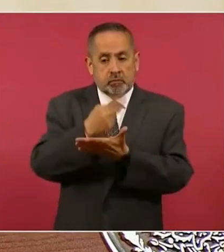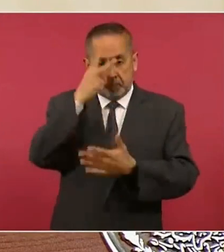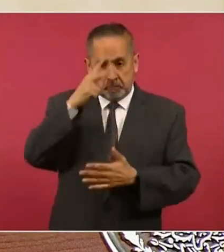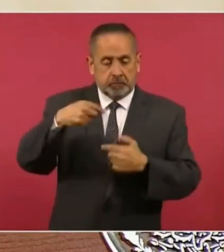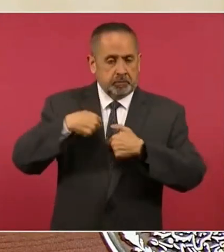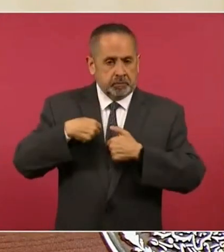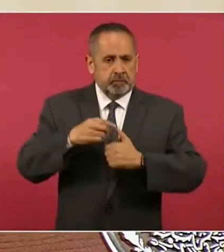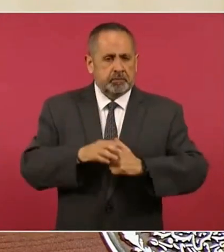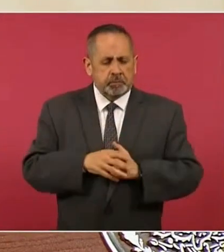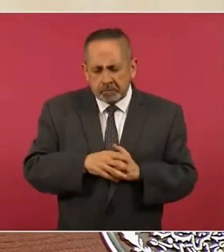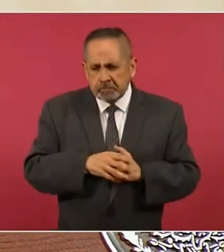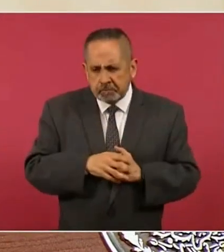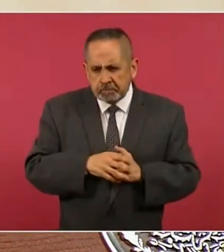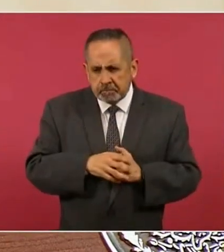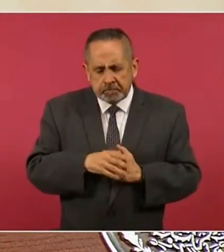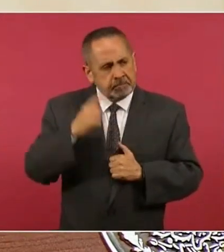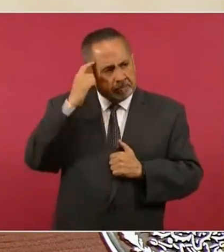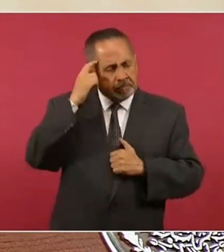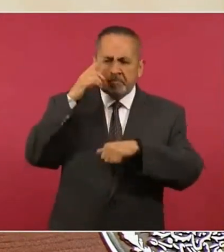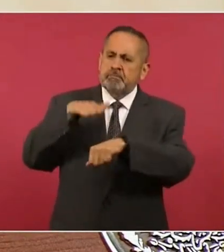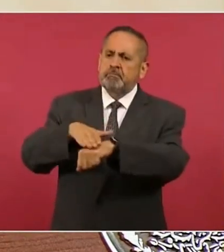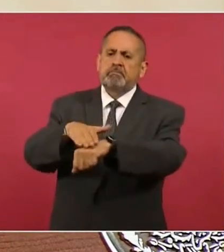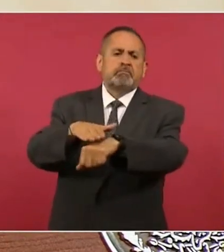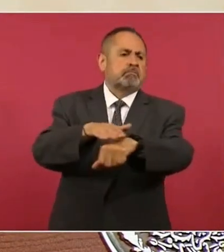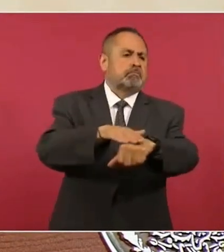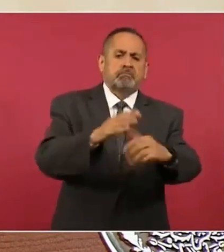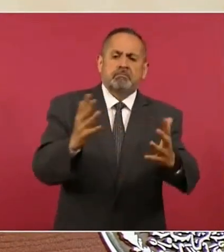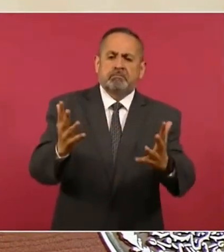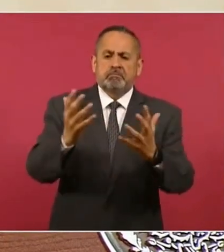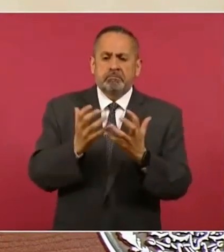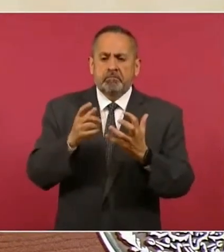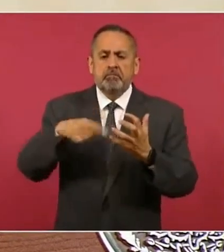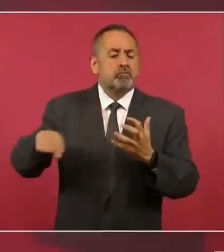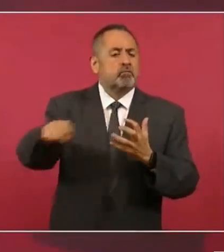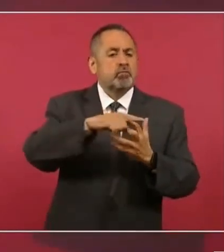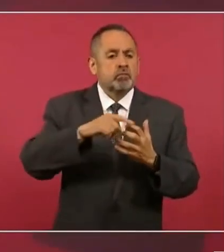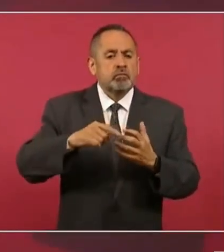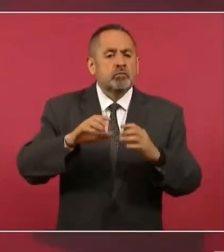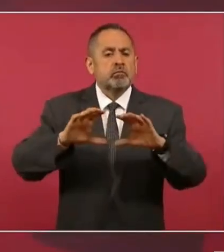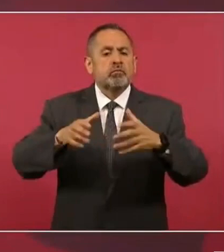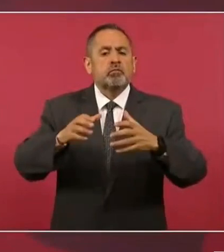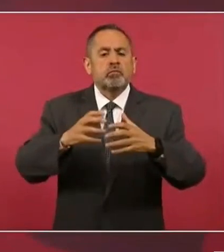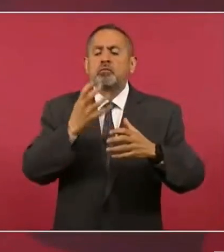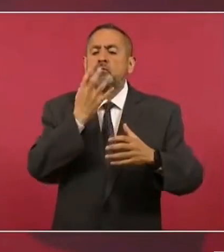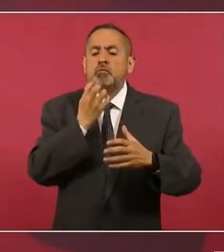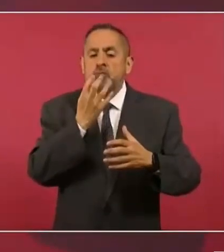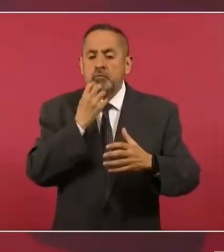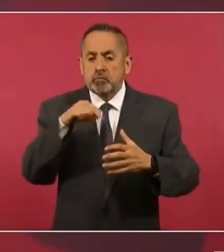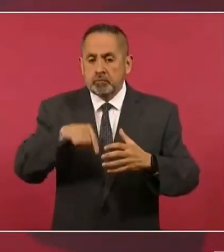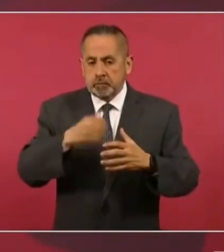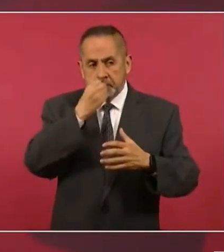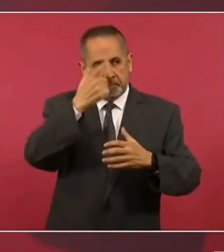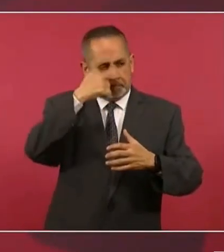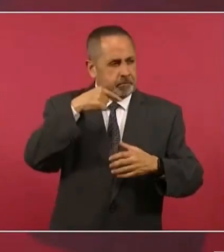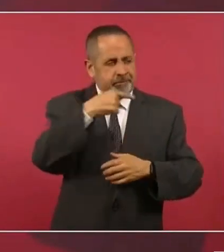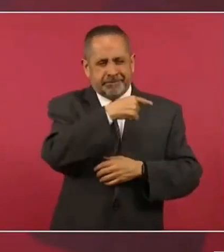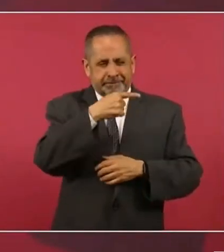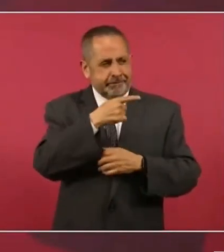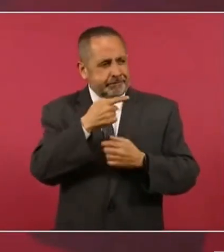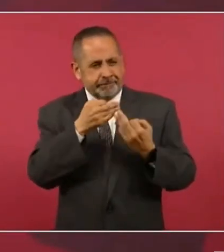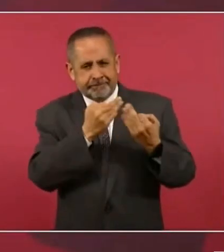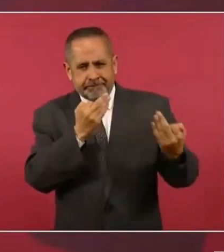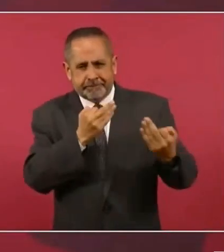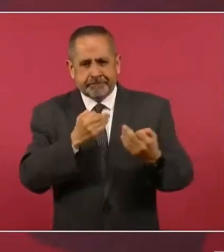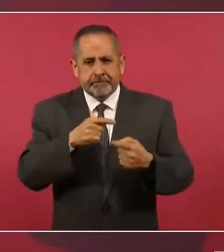invité a la comunidad judía a una cena aquí en el antiguo ayuntamiento,